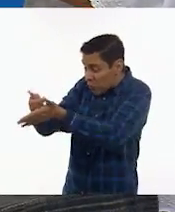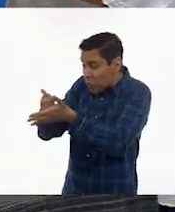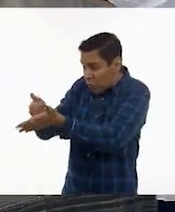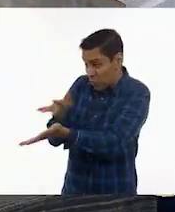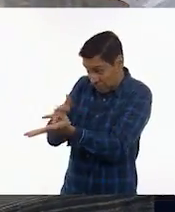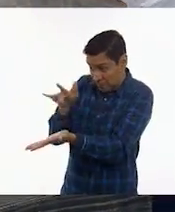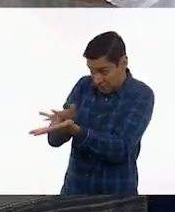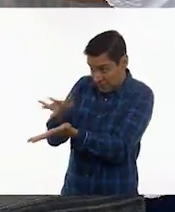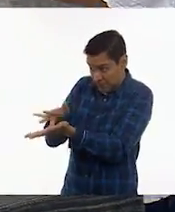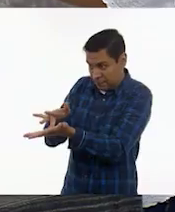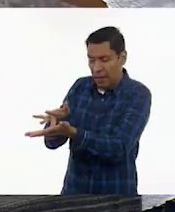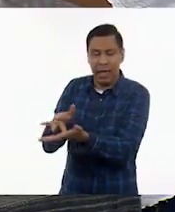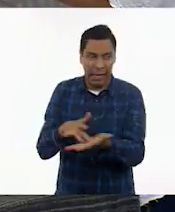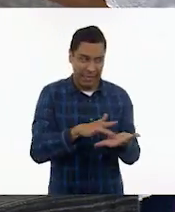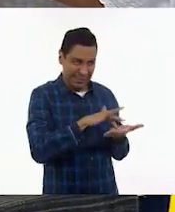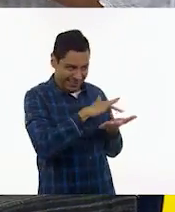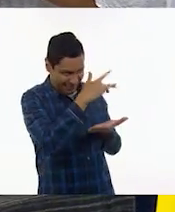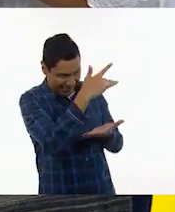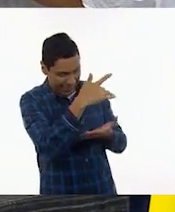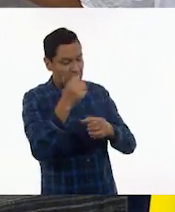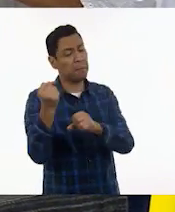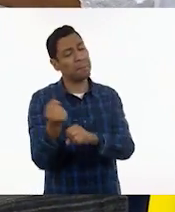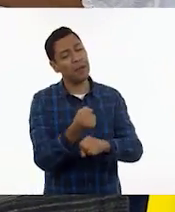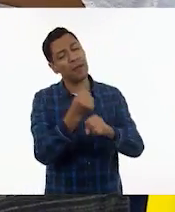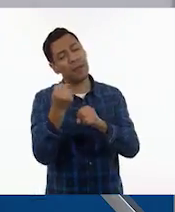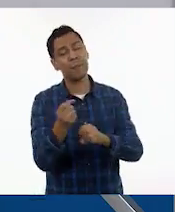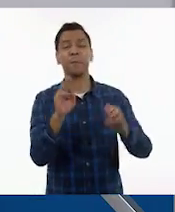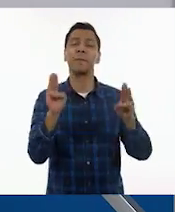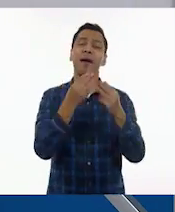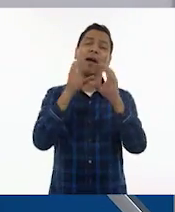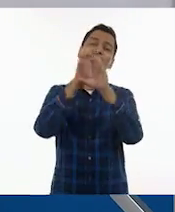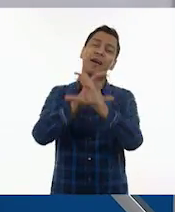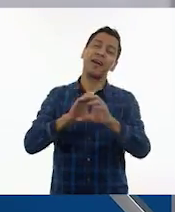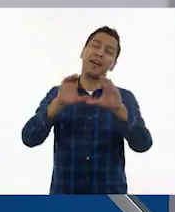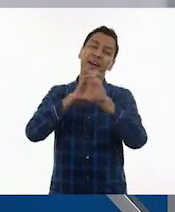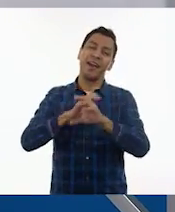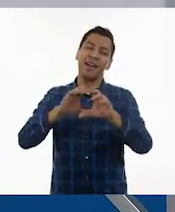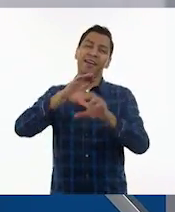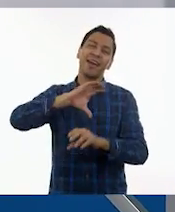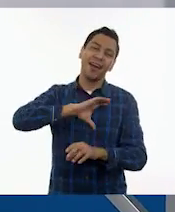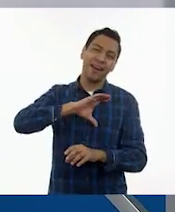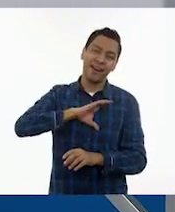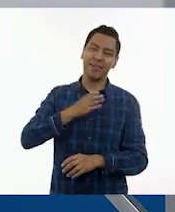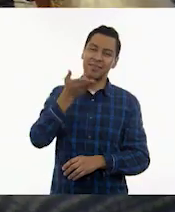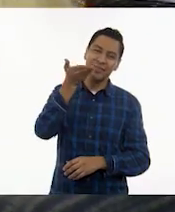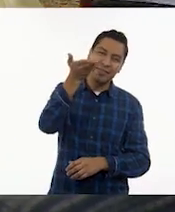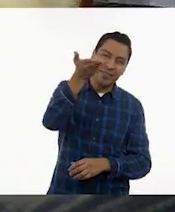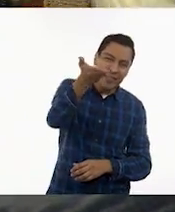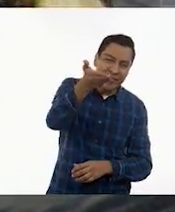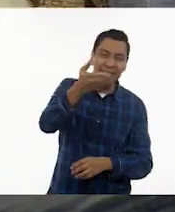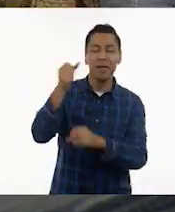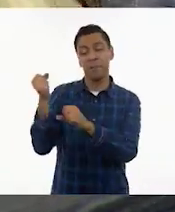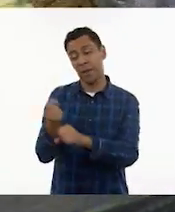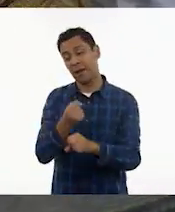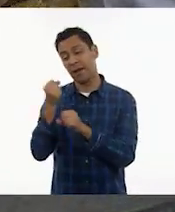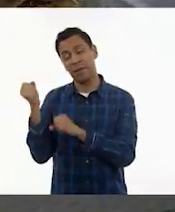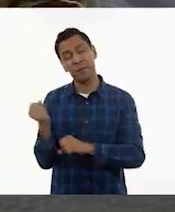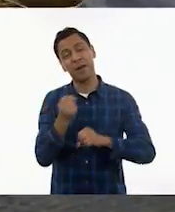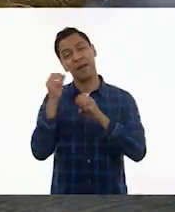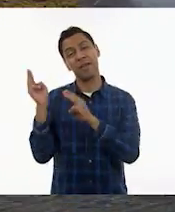colaboro. Para olvidarte a ti, que no